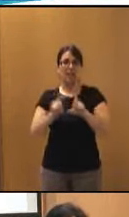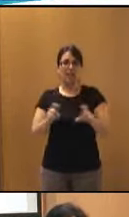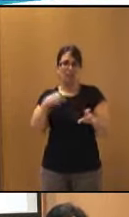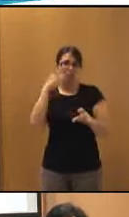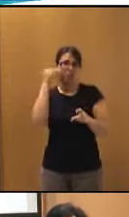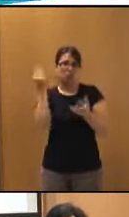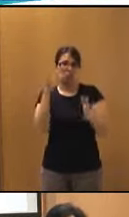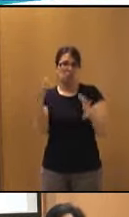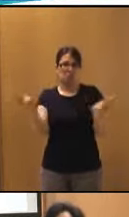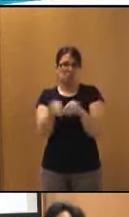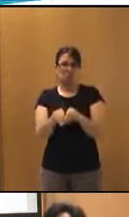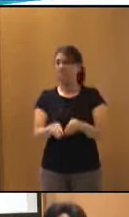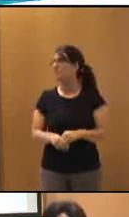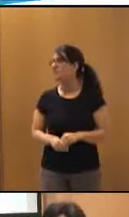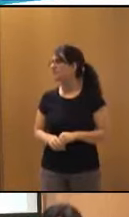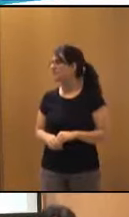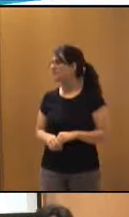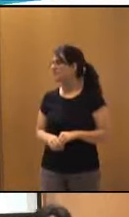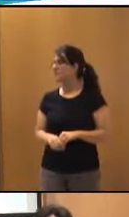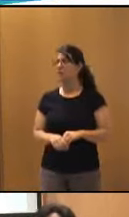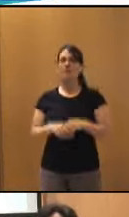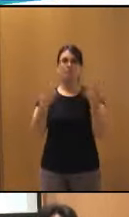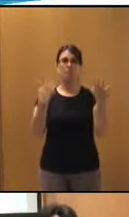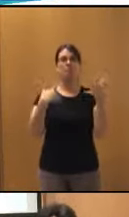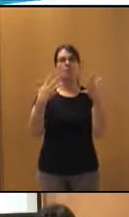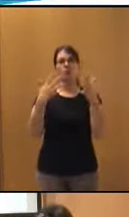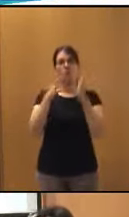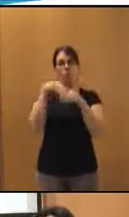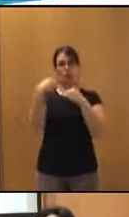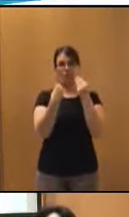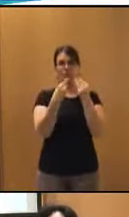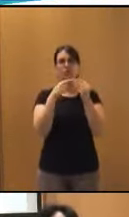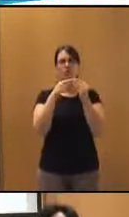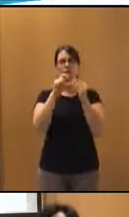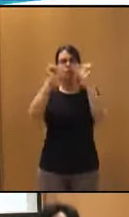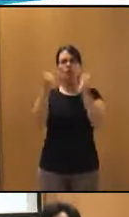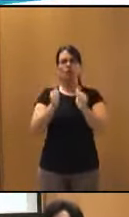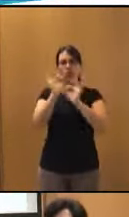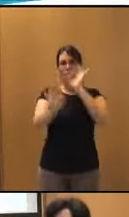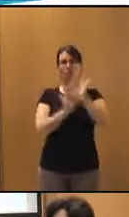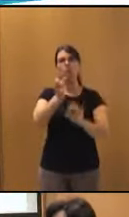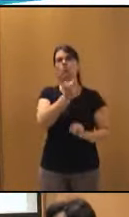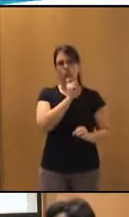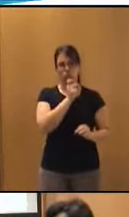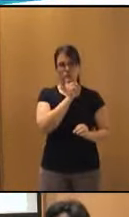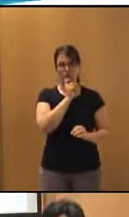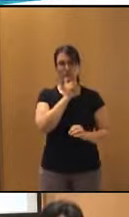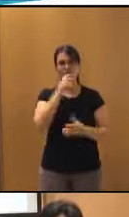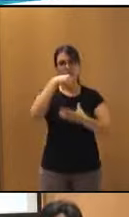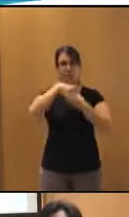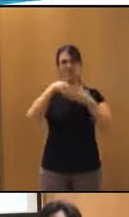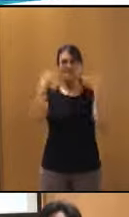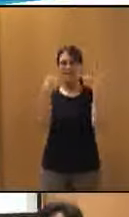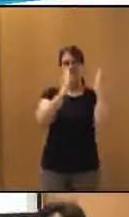rápidamente pues ya nos vale. ¿Cuál es la estructura del documento? Pues la estructura se compone de seis